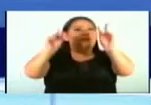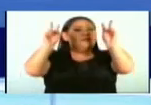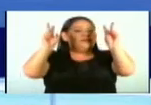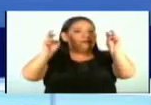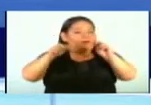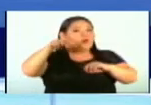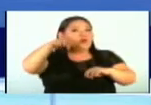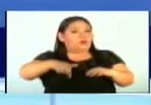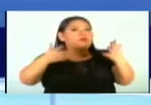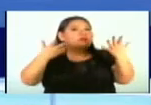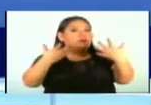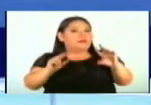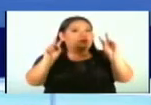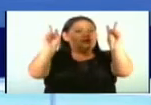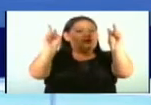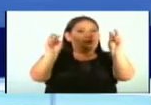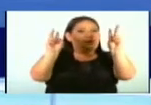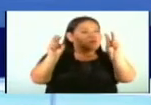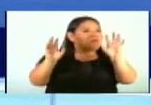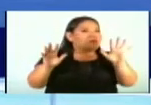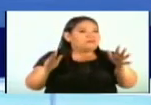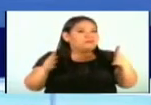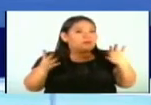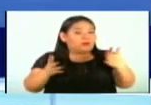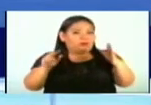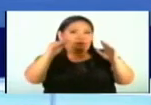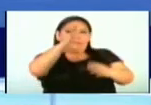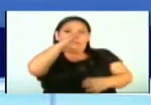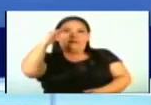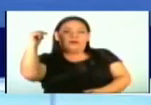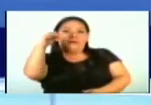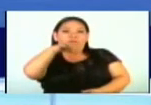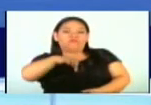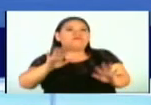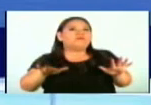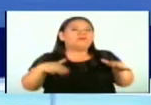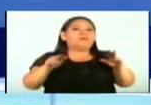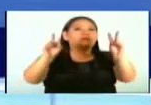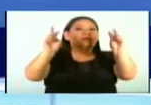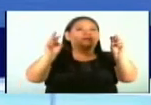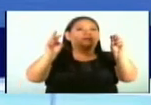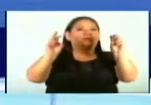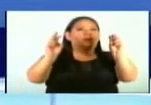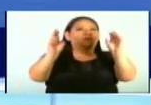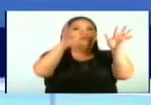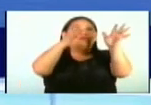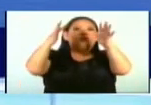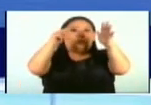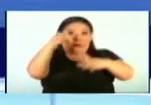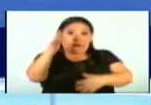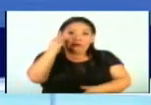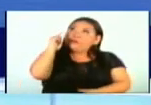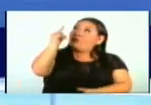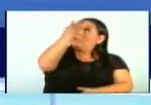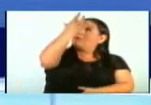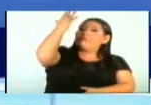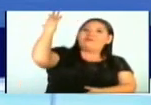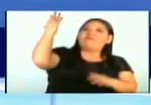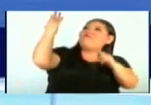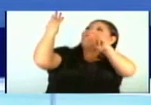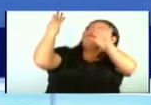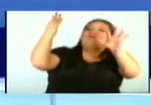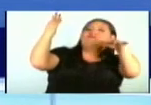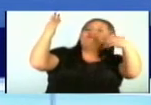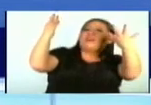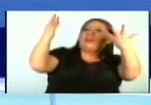Esta está relacionada a las condiciones que el país está experimentando con cielos brumosos, me imagino que ustedes ya lo pudieron ver,